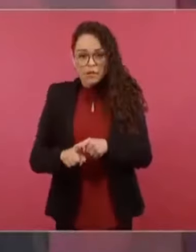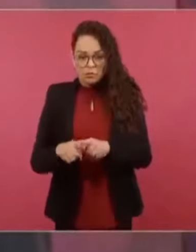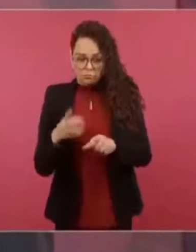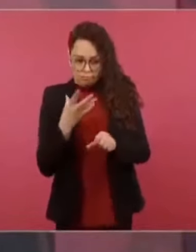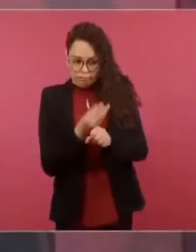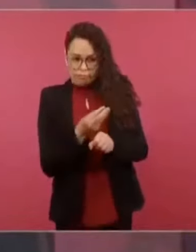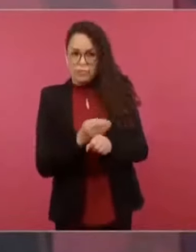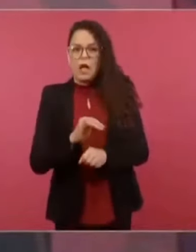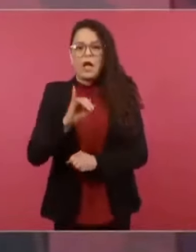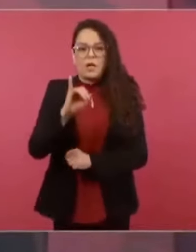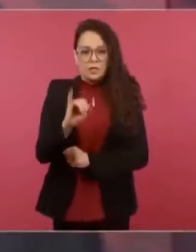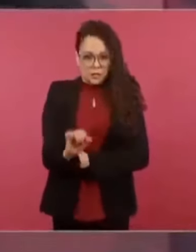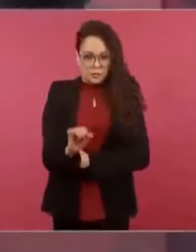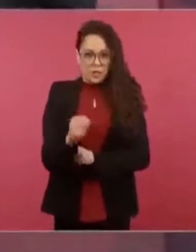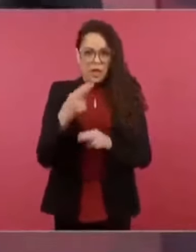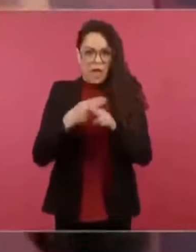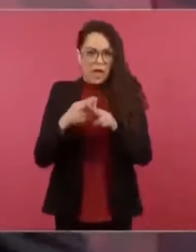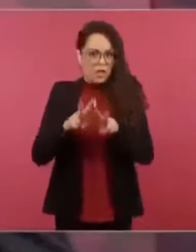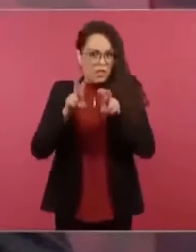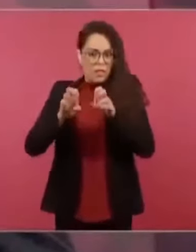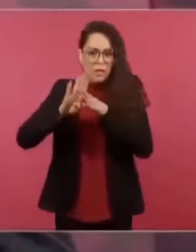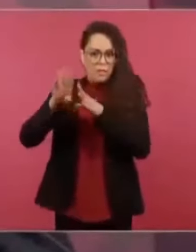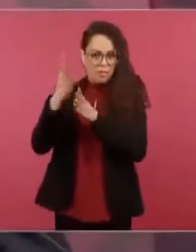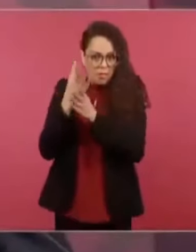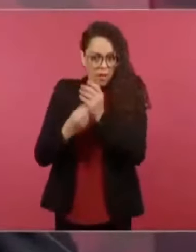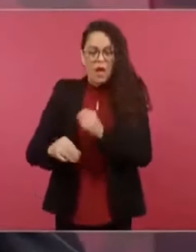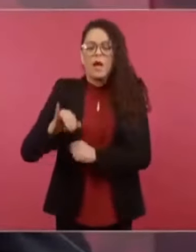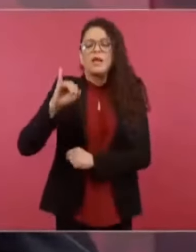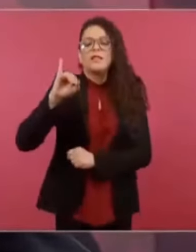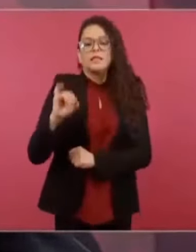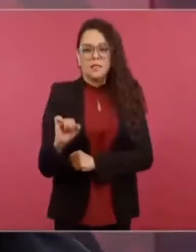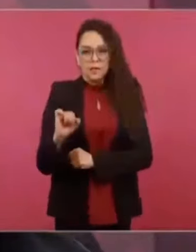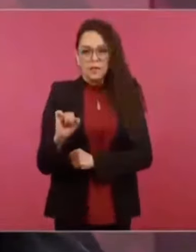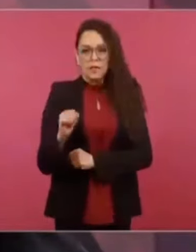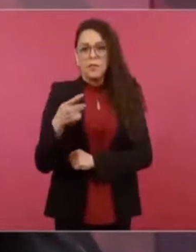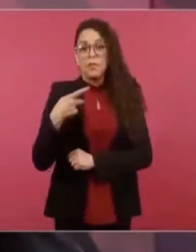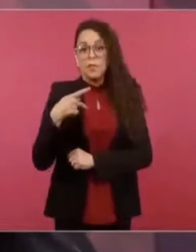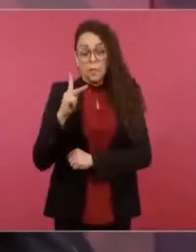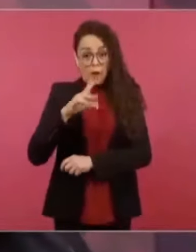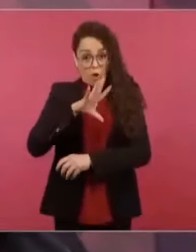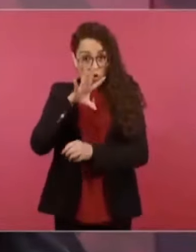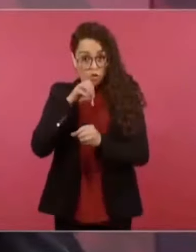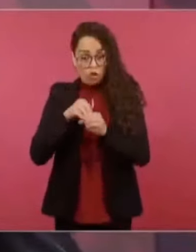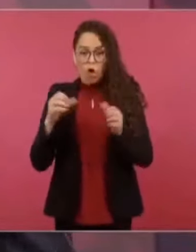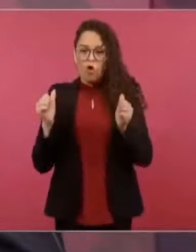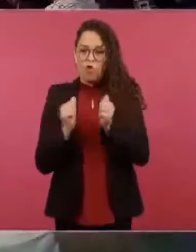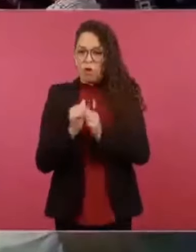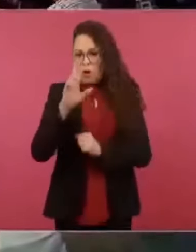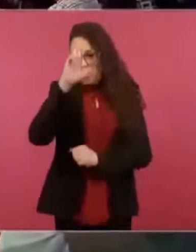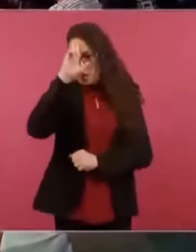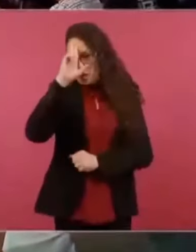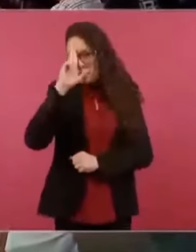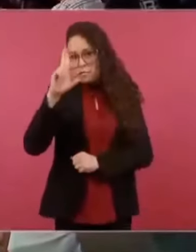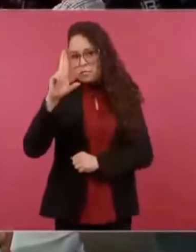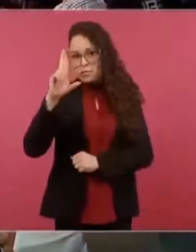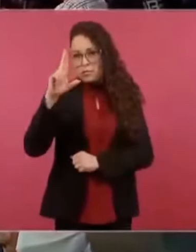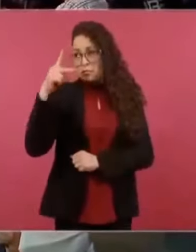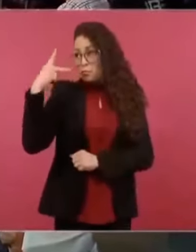pero respeto a la soberanía.